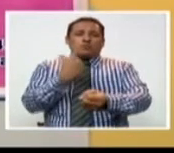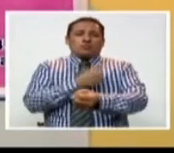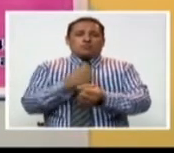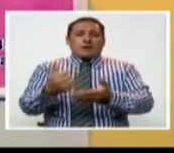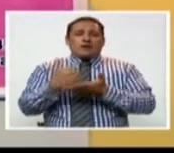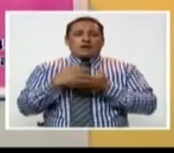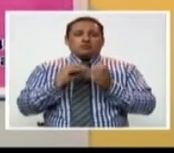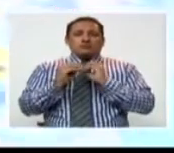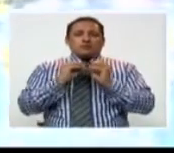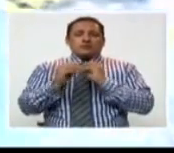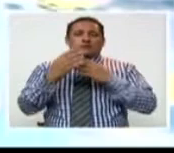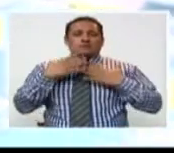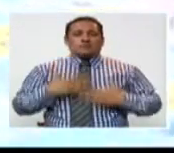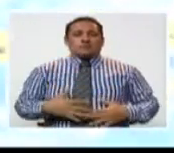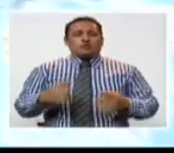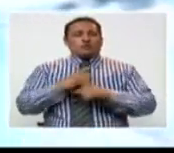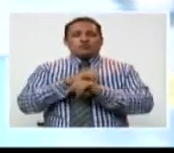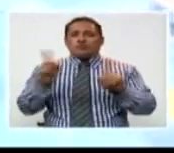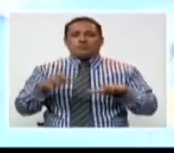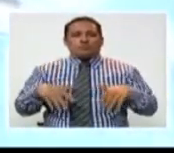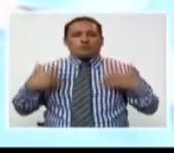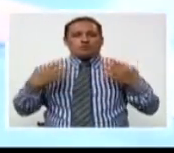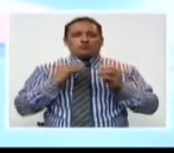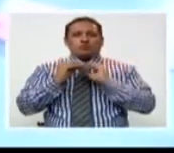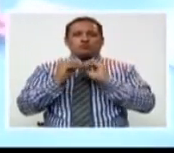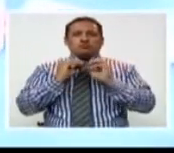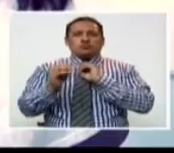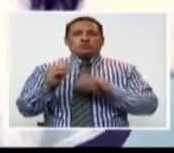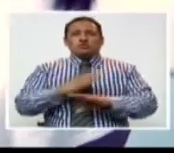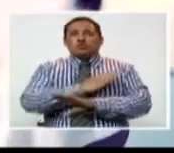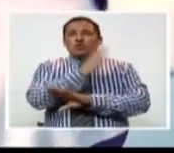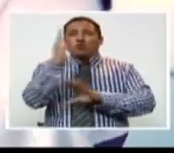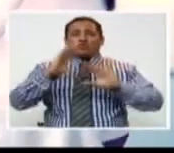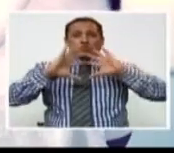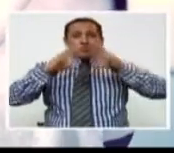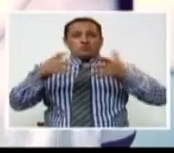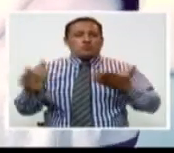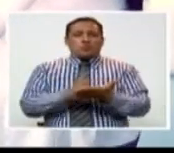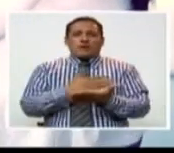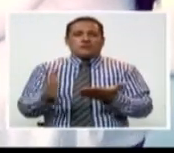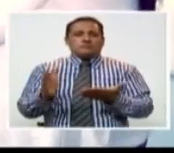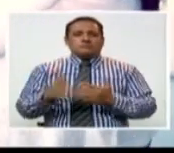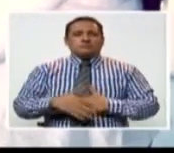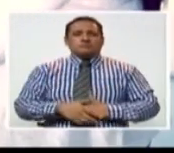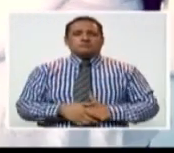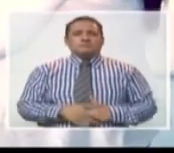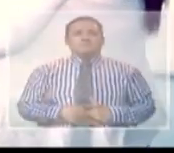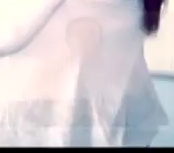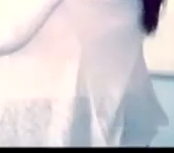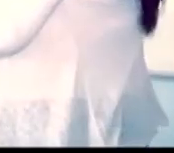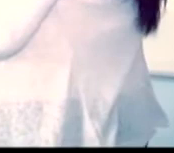reposición del factor. Pero no hay cura en el mundo para la hemofilia.